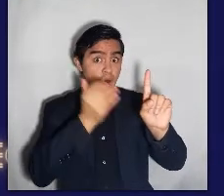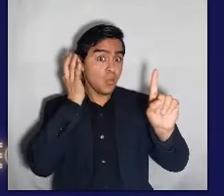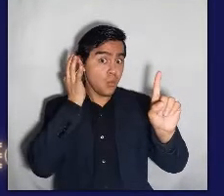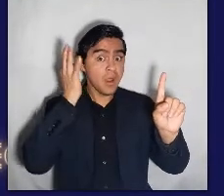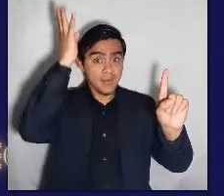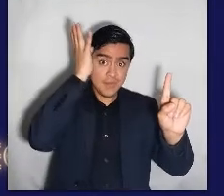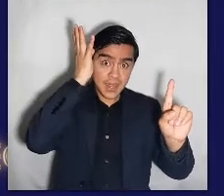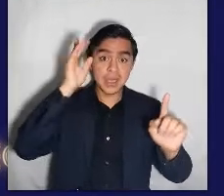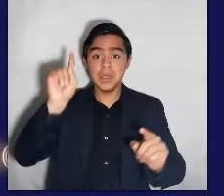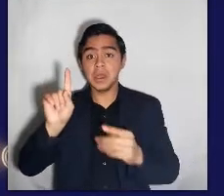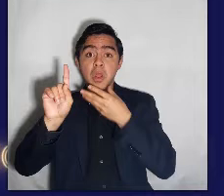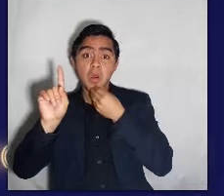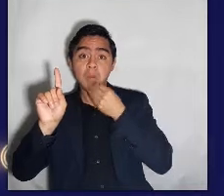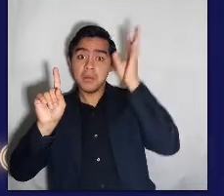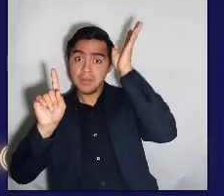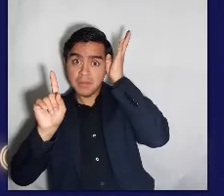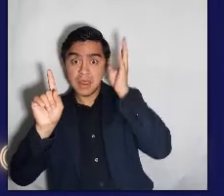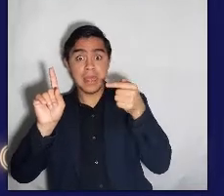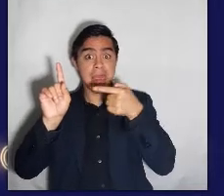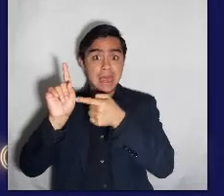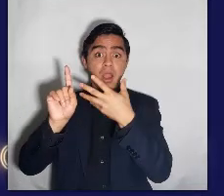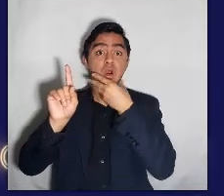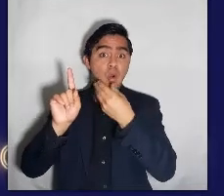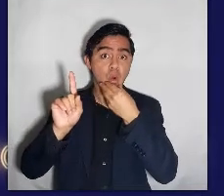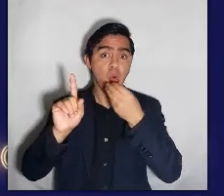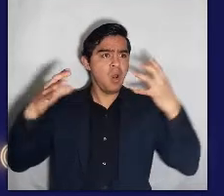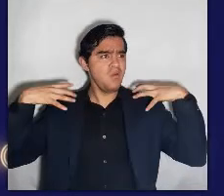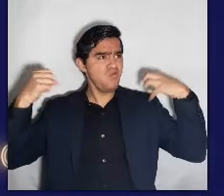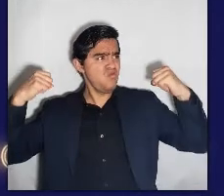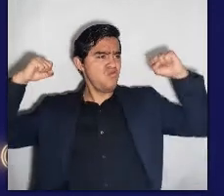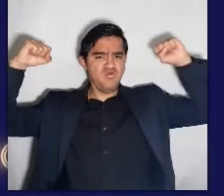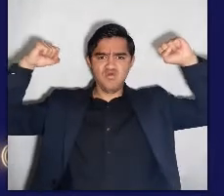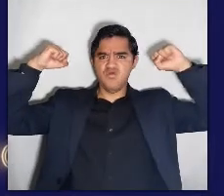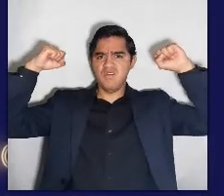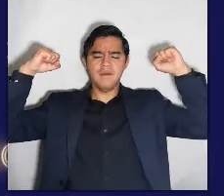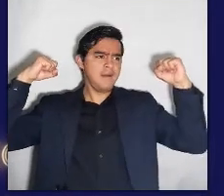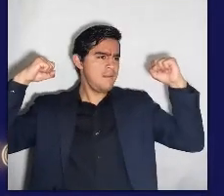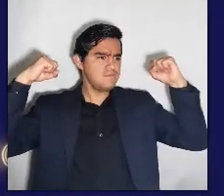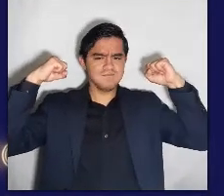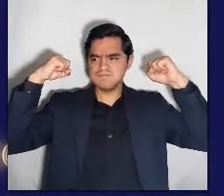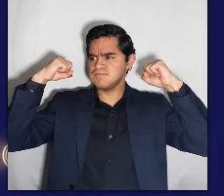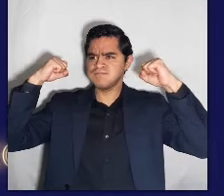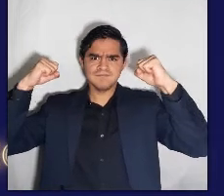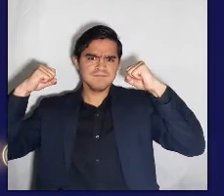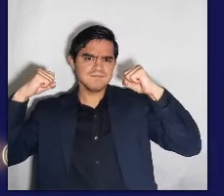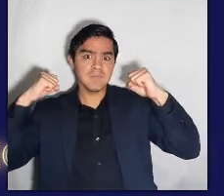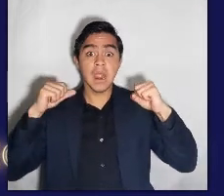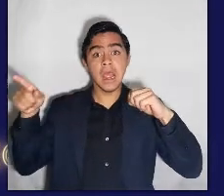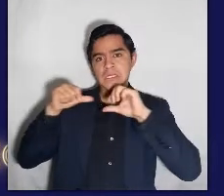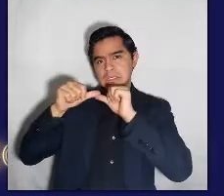cuentos usualmente hay un príncipe y una princesa. ¿Cómo es el príncipe? El príncipe es